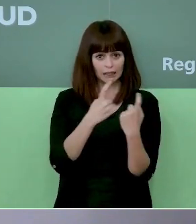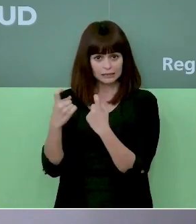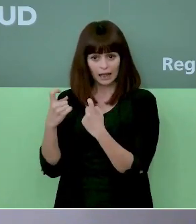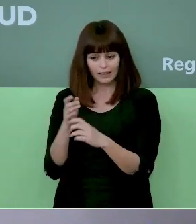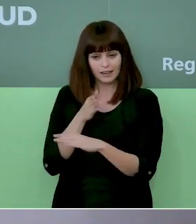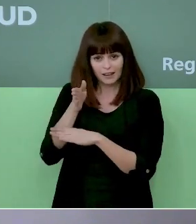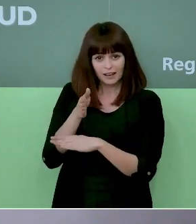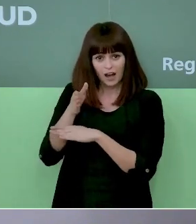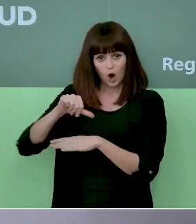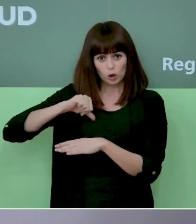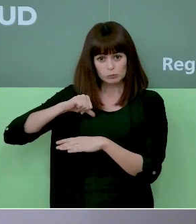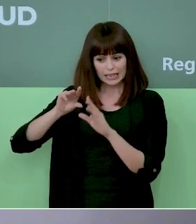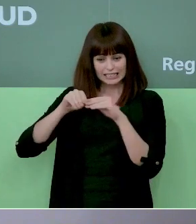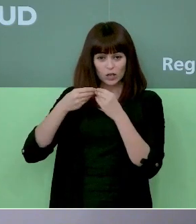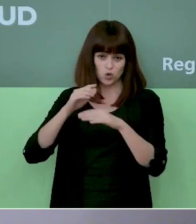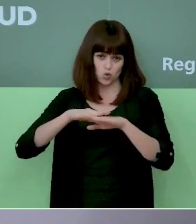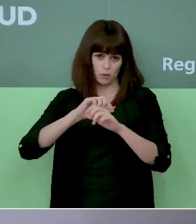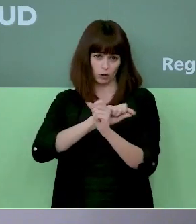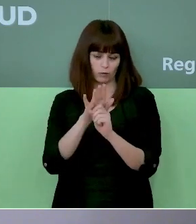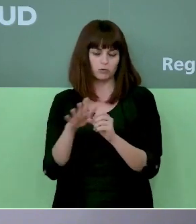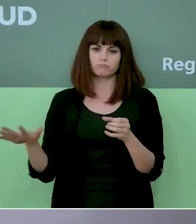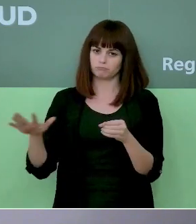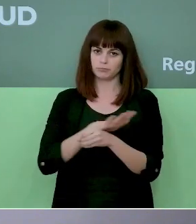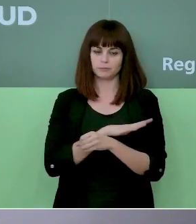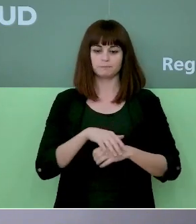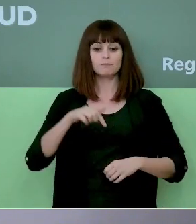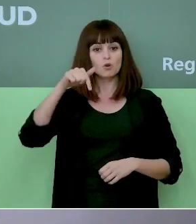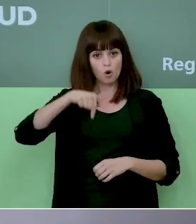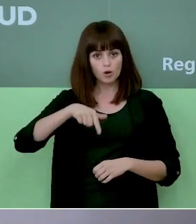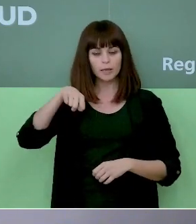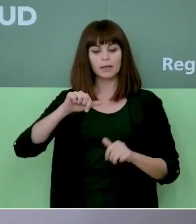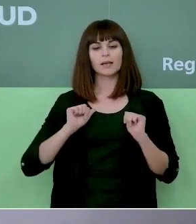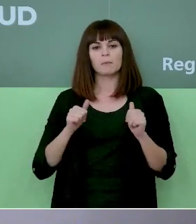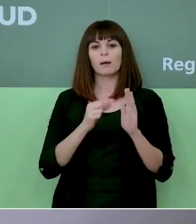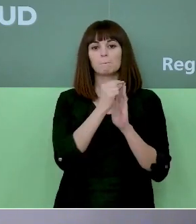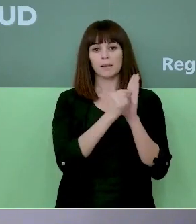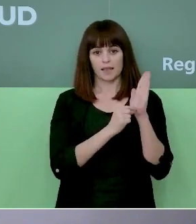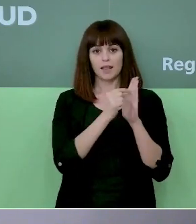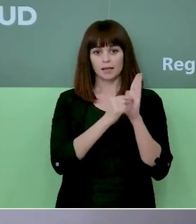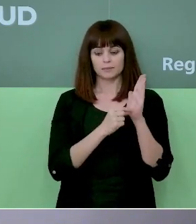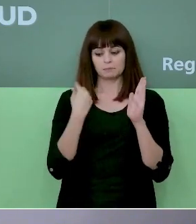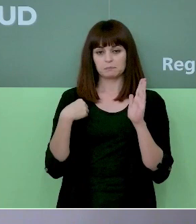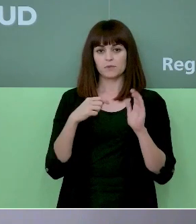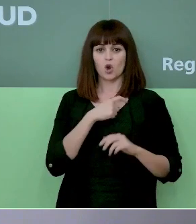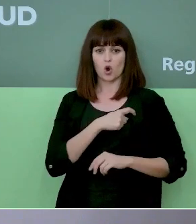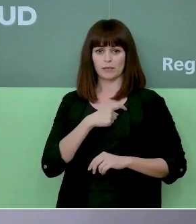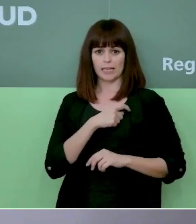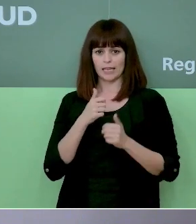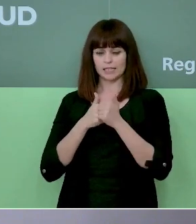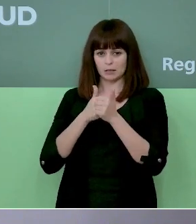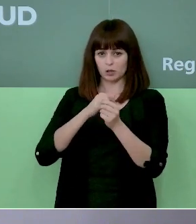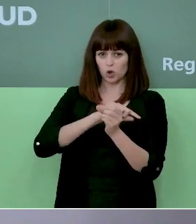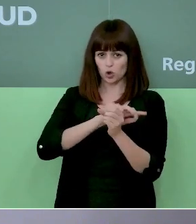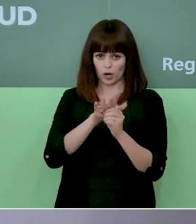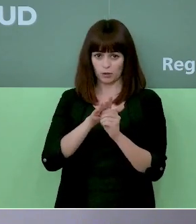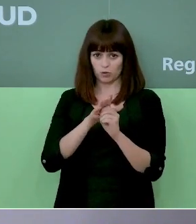asistenciales derivadas de la pandemia. Hoy mismo, además, entran en vigor las medidas que se adoptaron en la reunión del Comité de Seguimiento COVID en